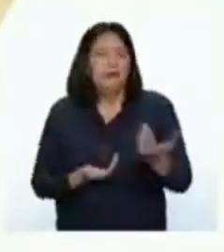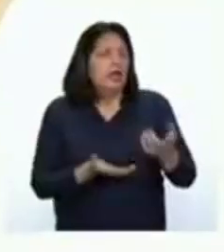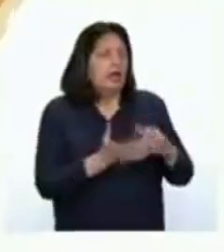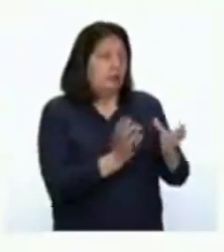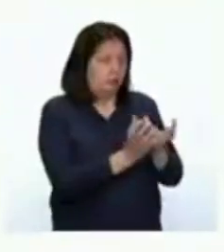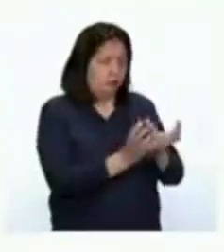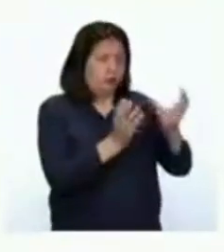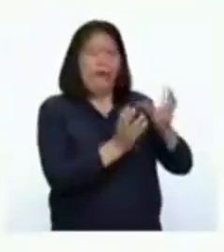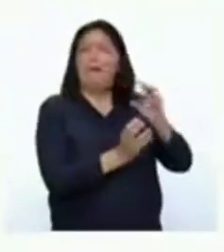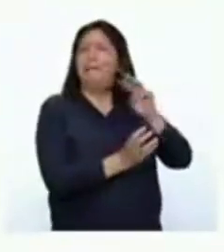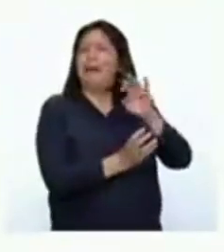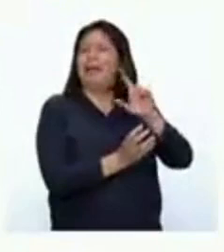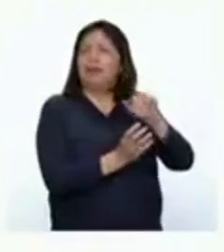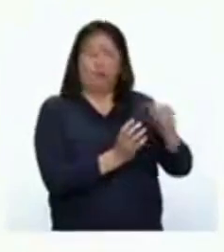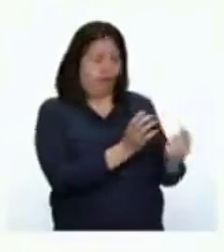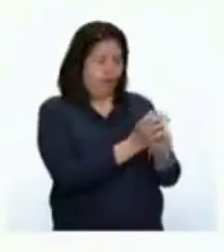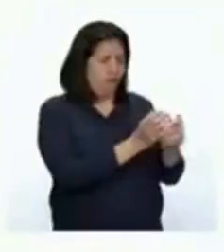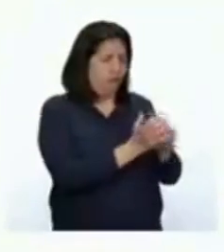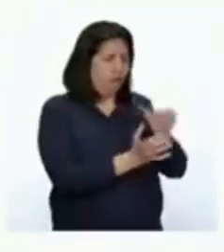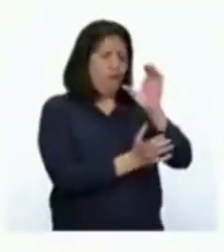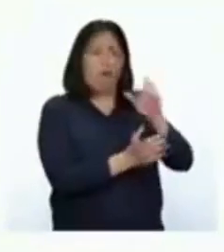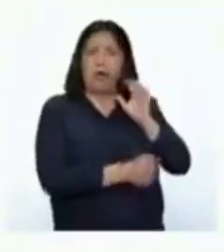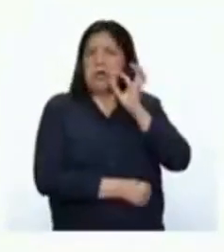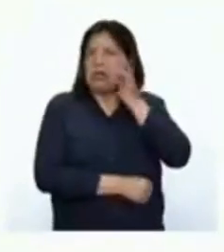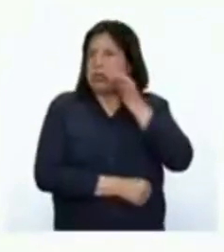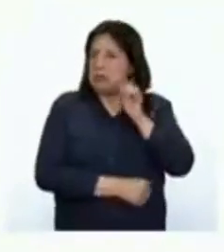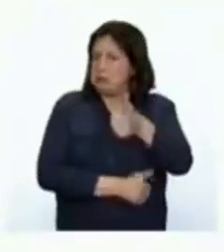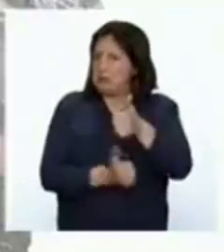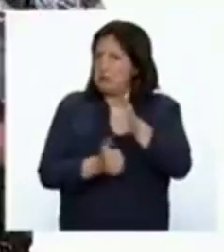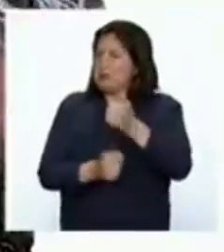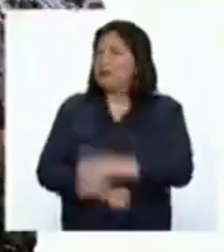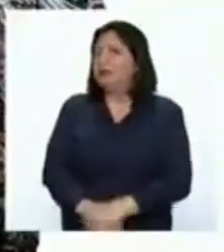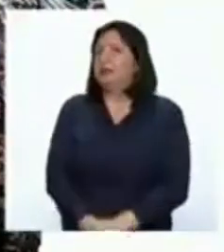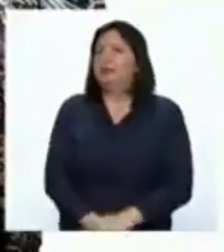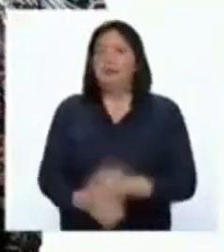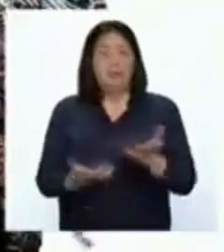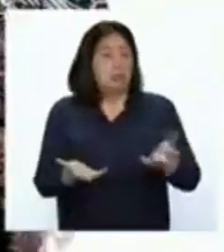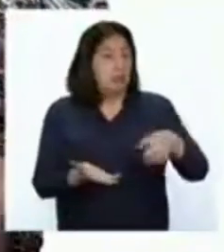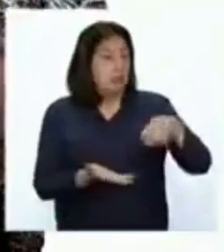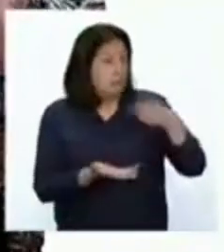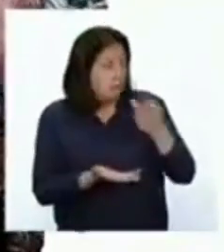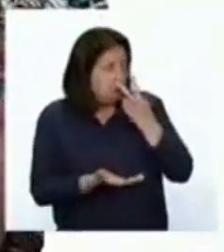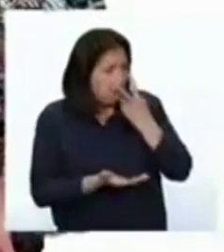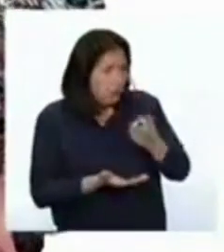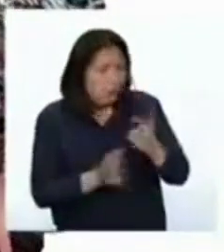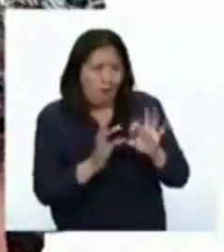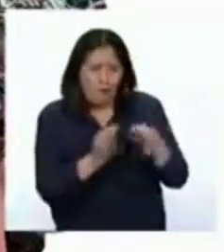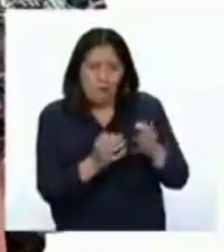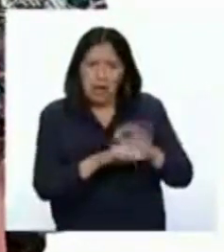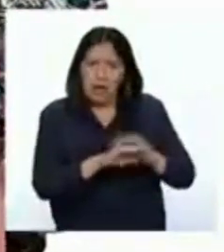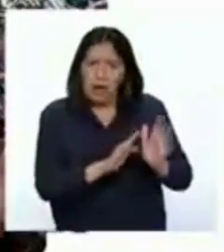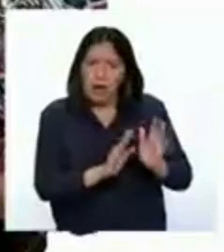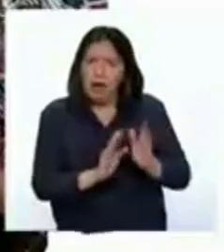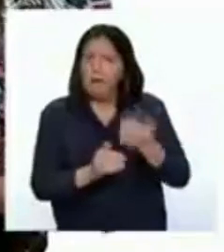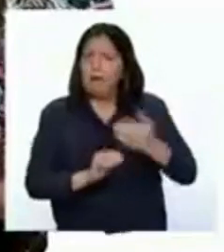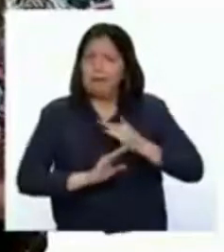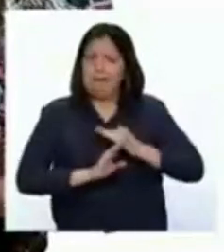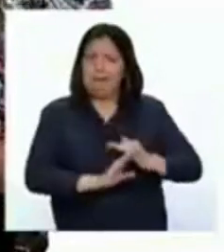realizan jugo de melón. ¡Mmm! El jugo de melón es riquísimo. ¡Buen trabajo, Maribel! Como hemos visto, las familias se organizan para